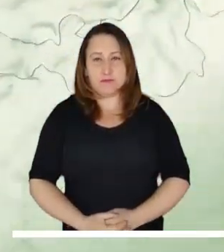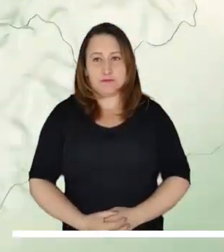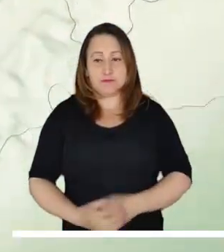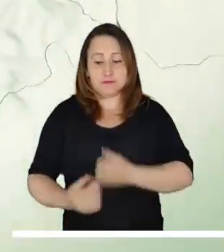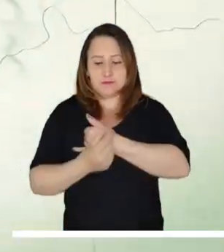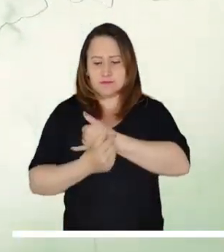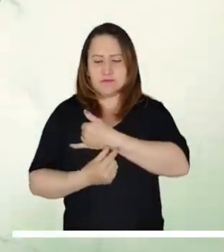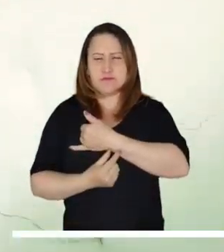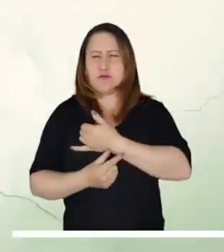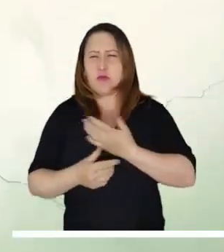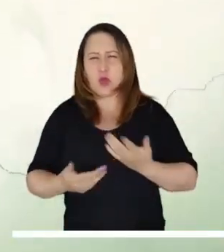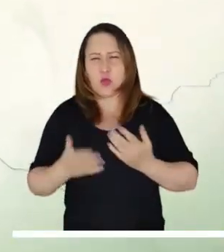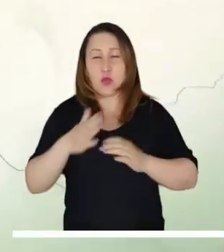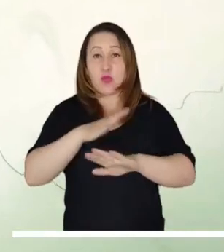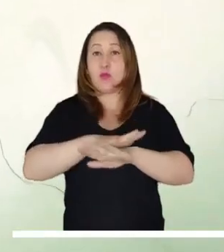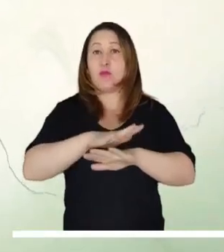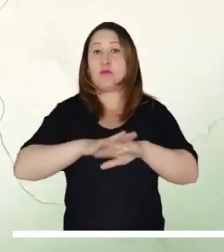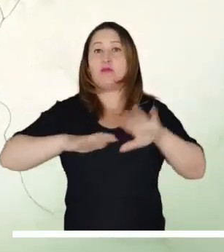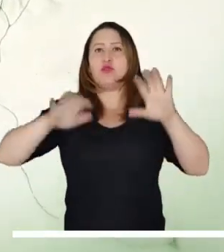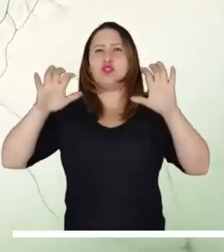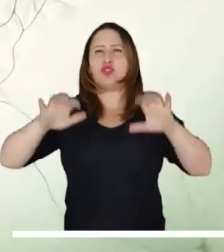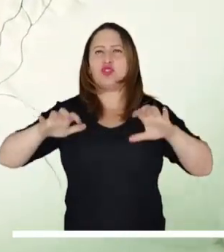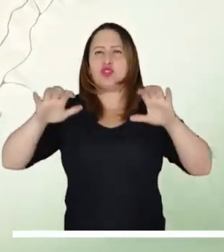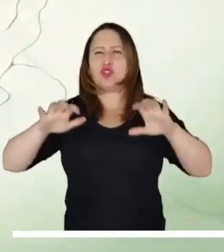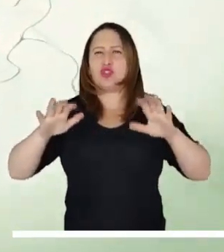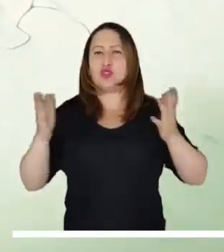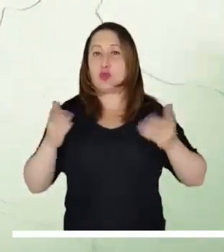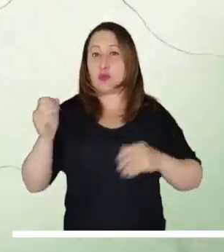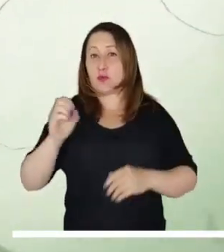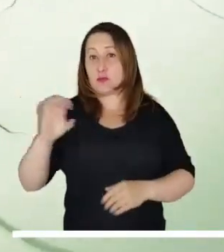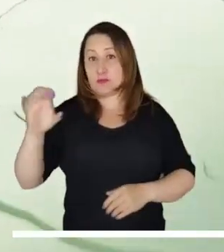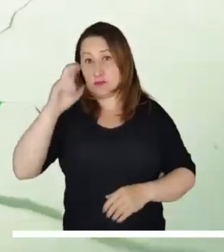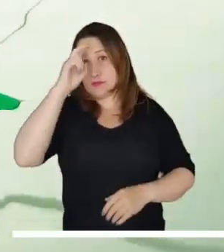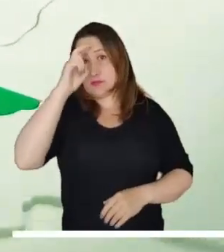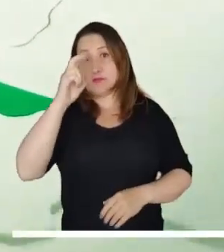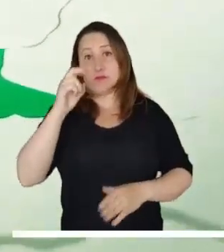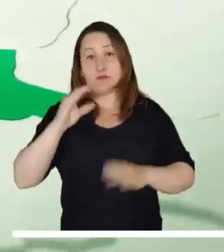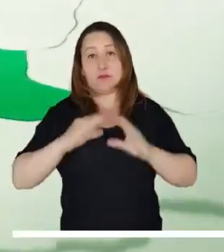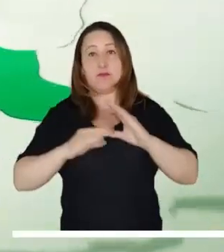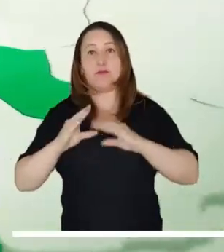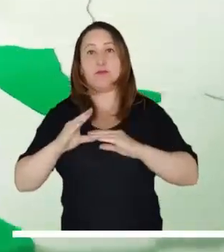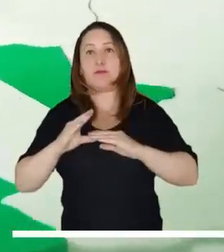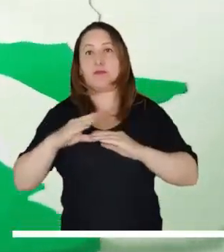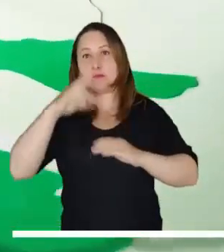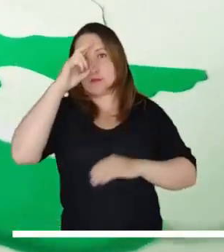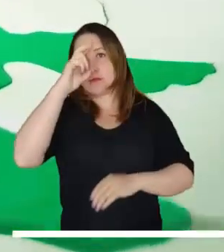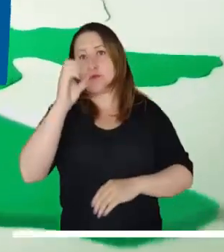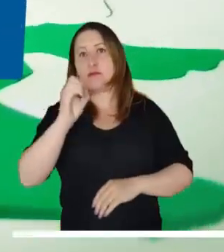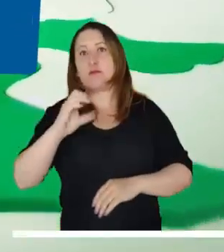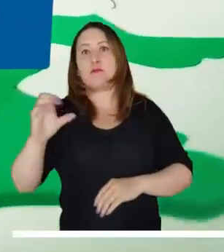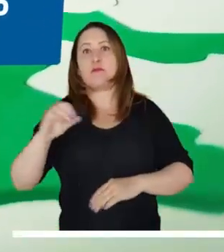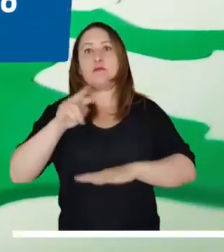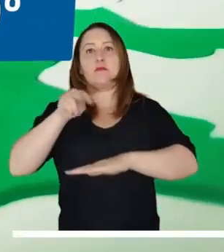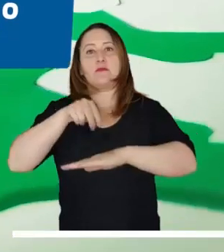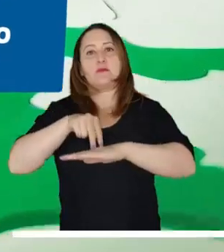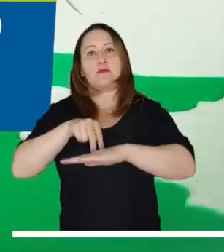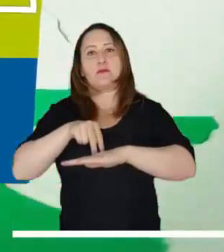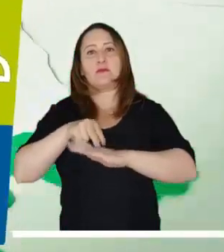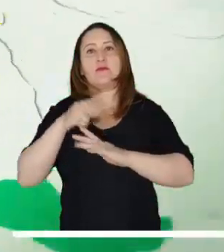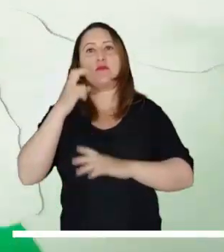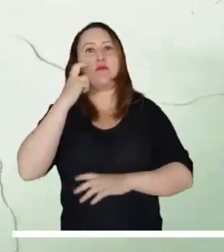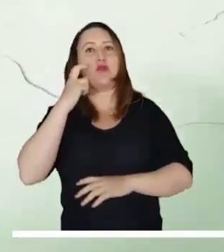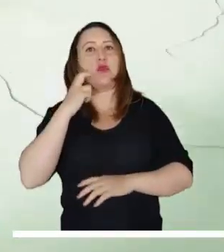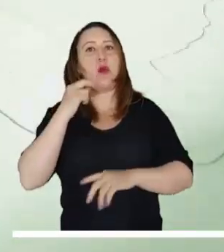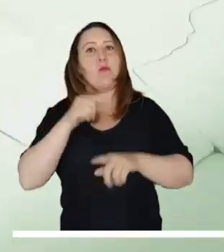En el Pacífico se pronostica una tarde con lluvias en sectores del occidente y norte del Cauca, noroccidente de Nariño y